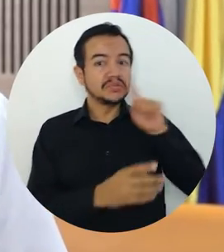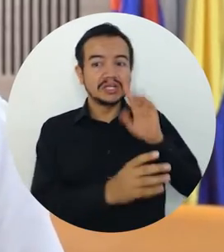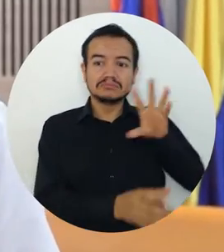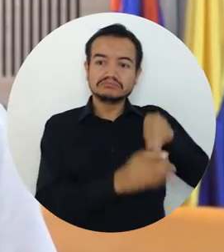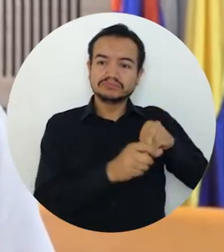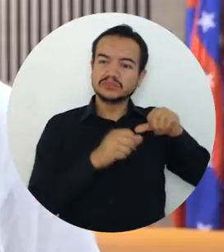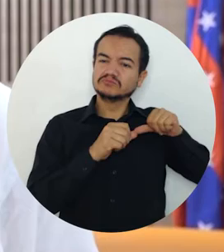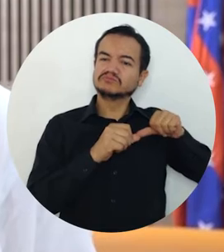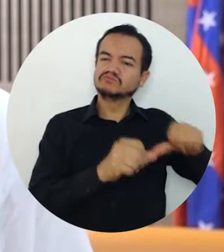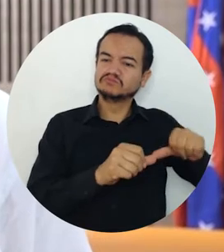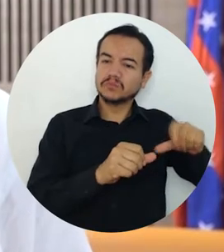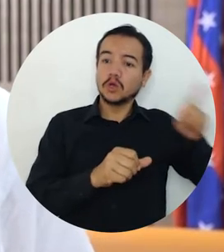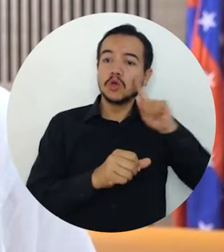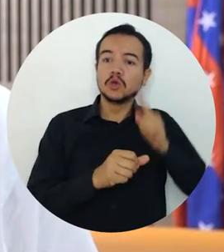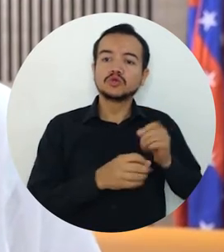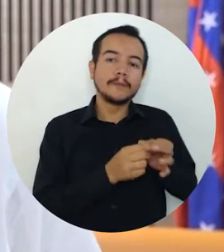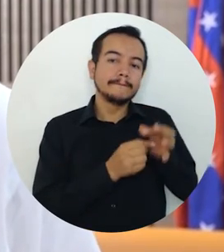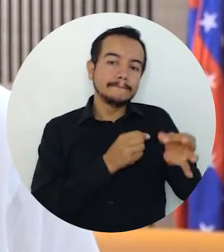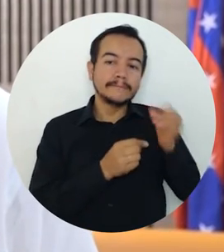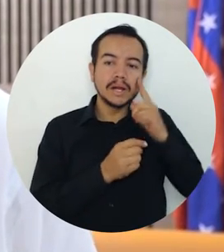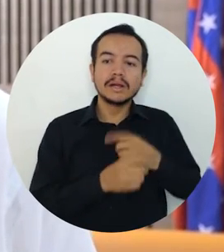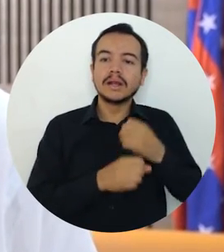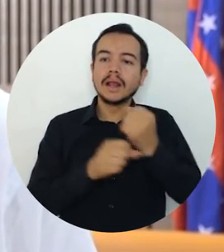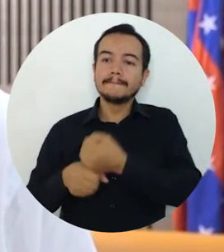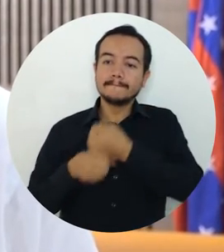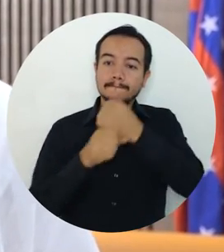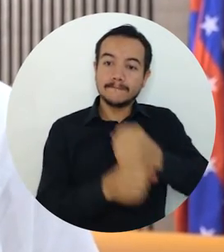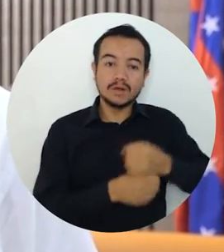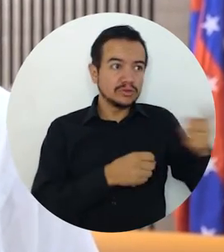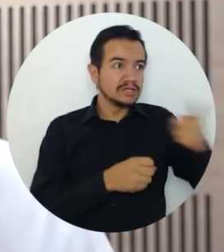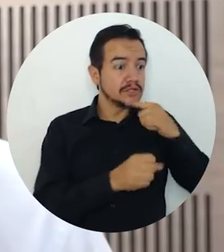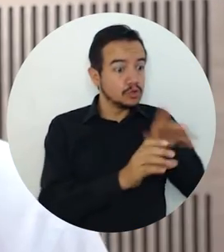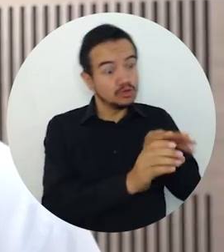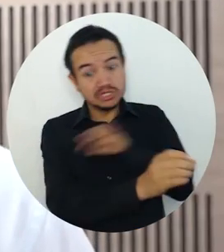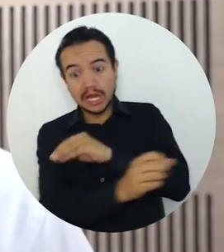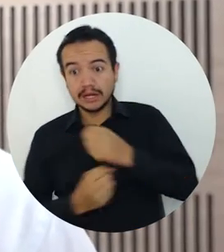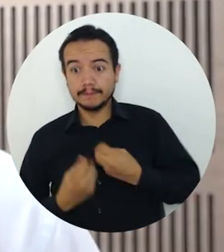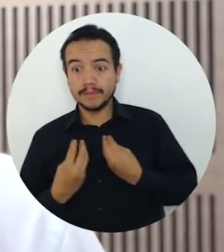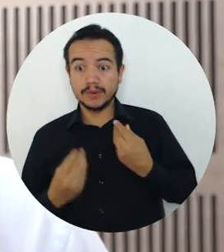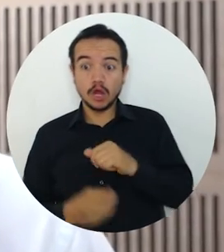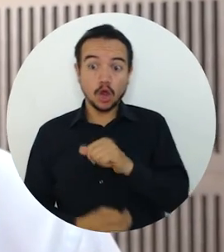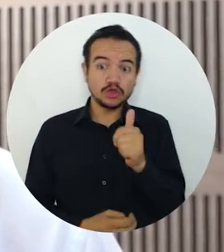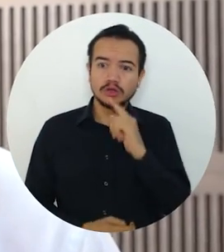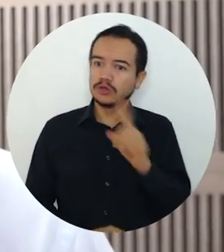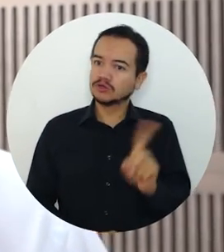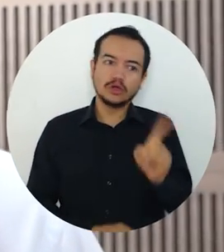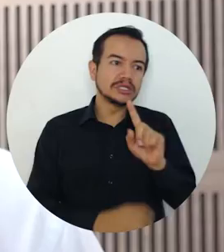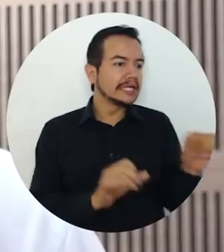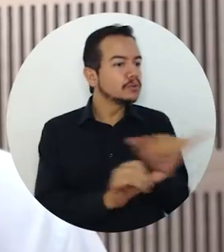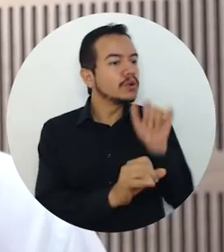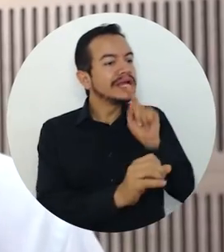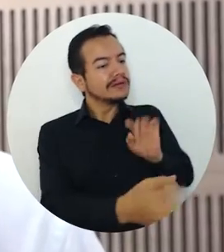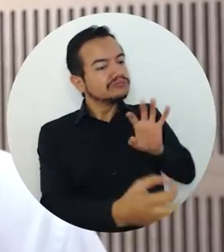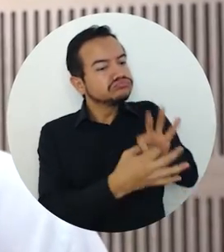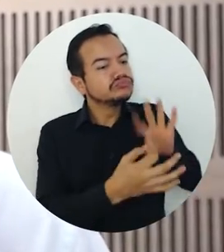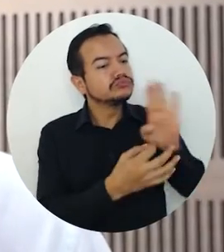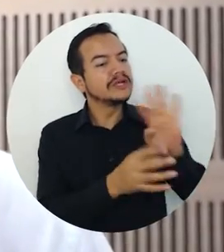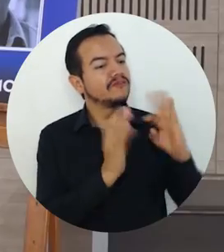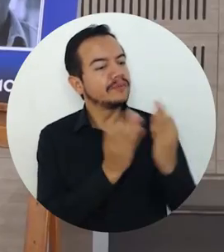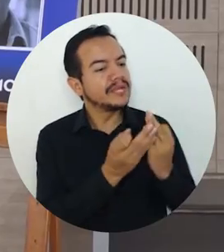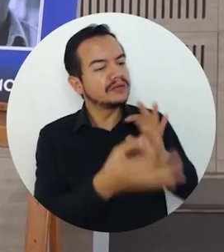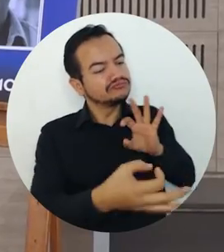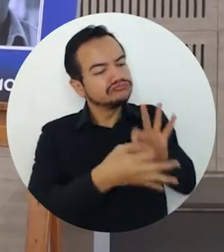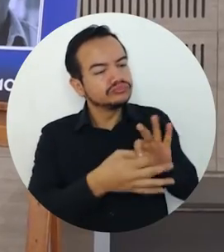del banco porque él decía que irse del banco era llevarse, alejarse de su tradición, de su vida, de su